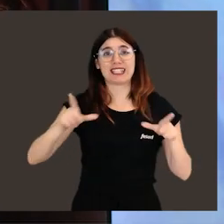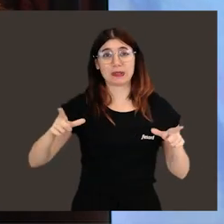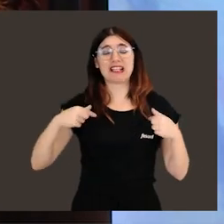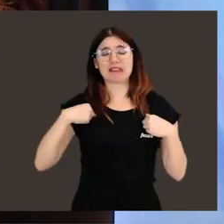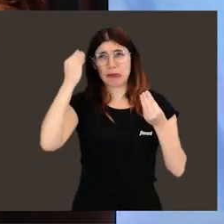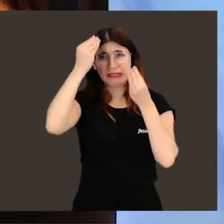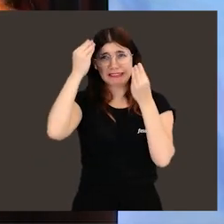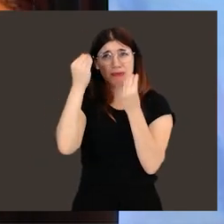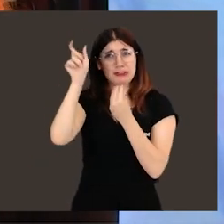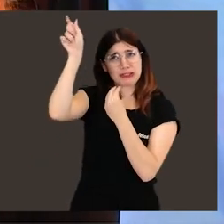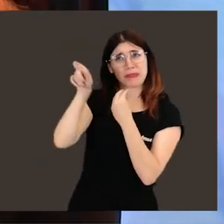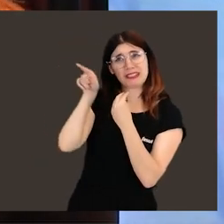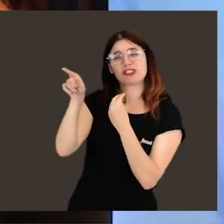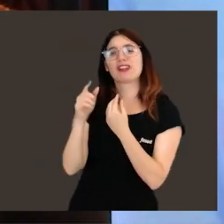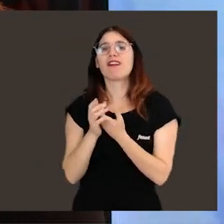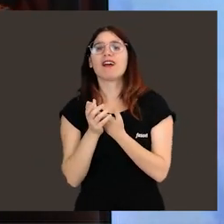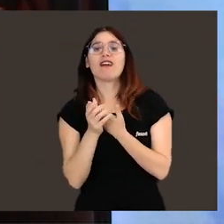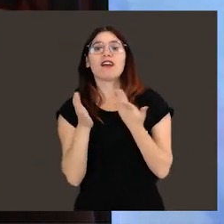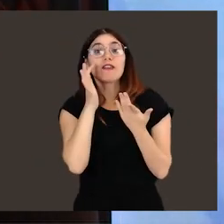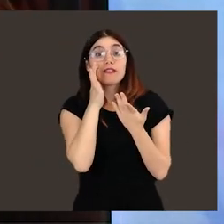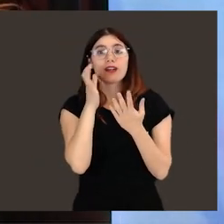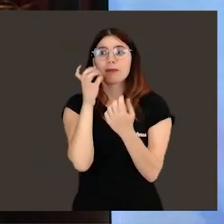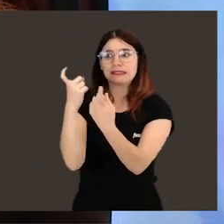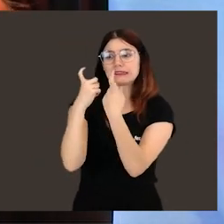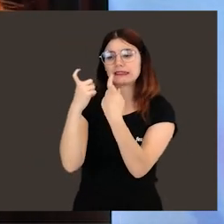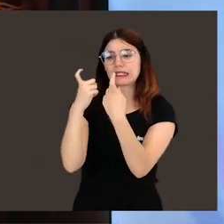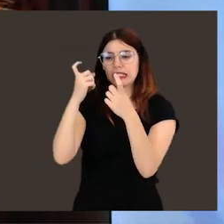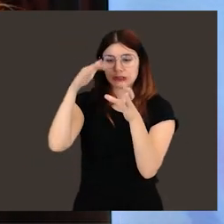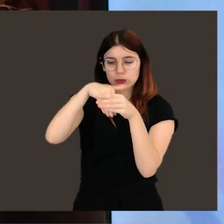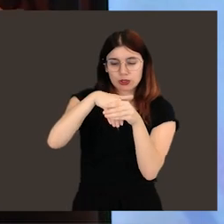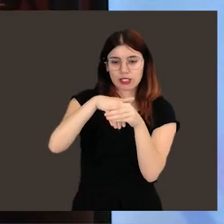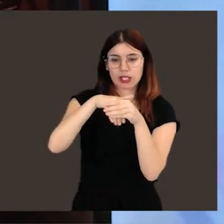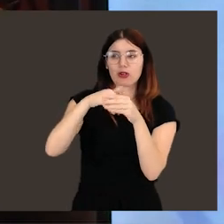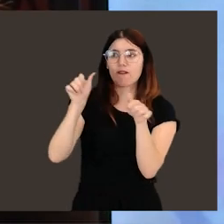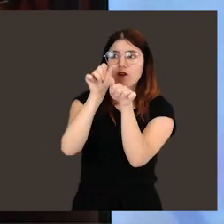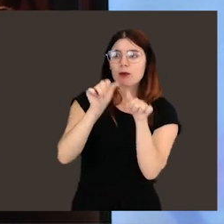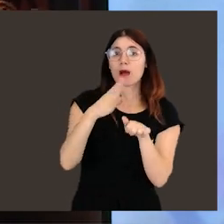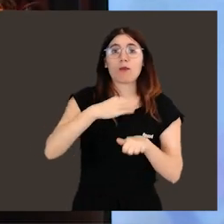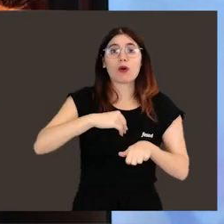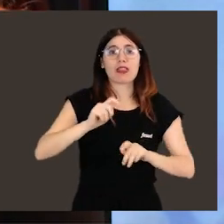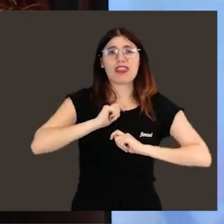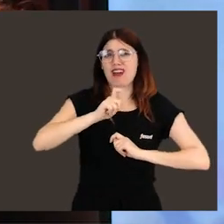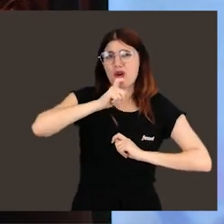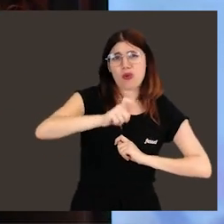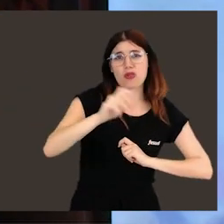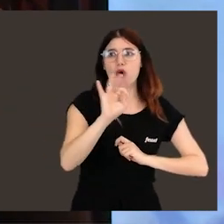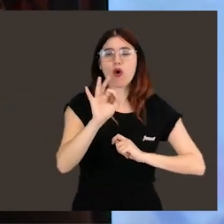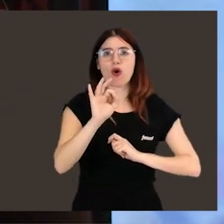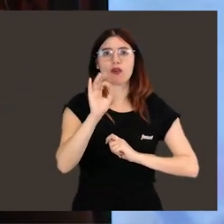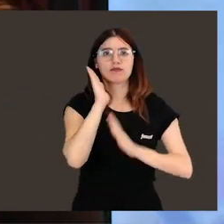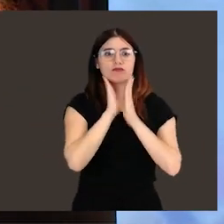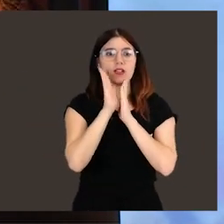profesor de literatura. Estoy pensando muchísimo en él recientemente. Y cómo te enseñan una materia puede hacer que la